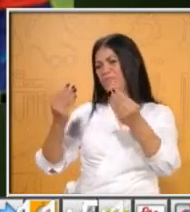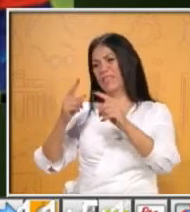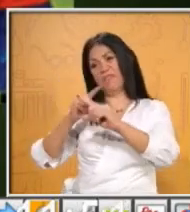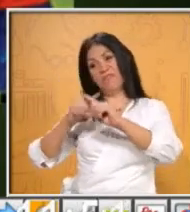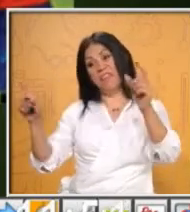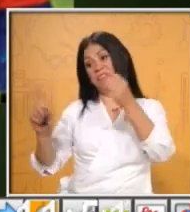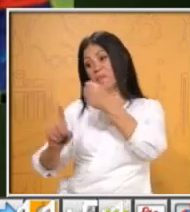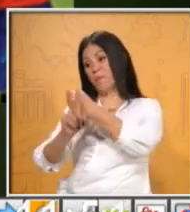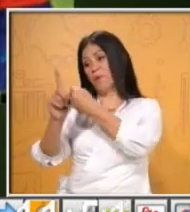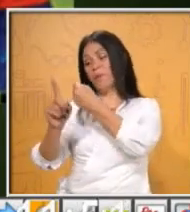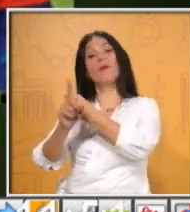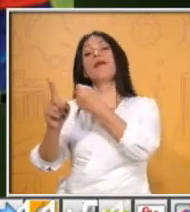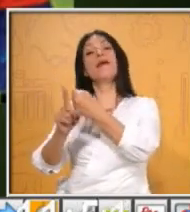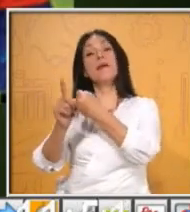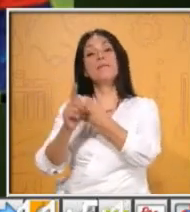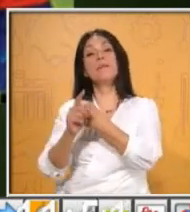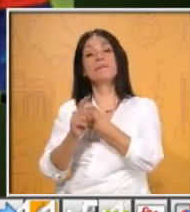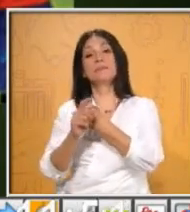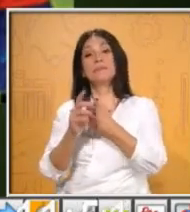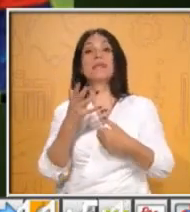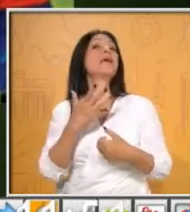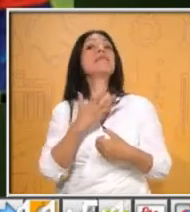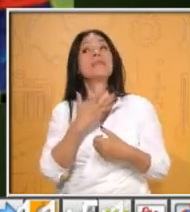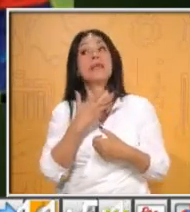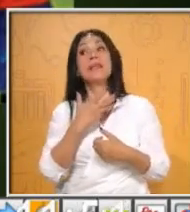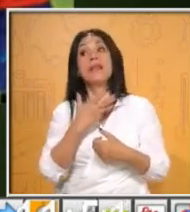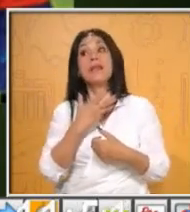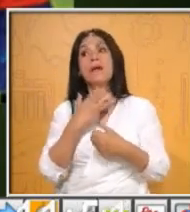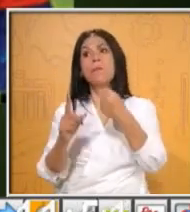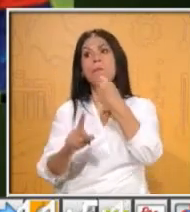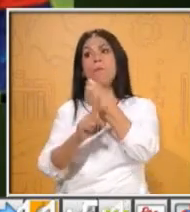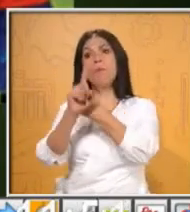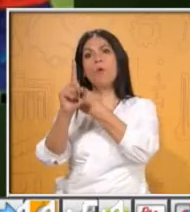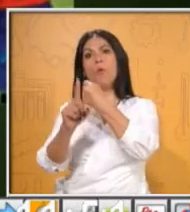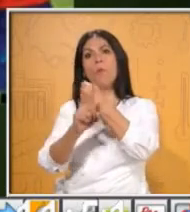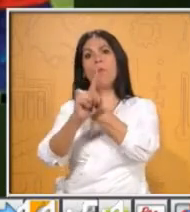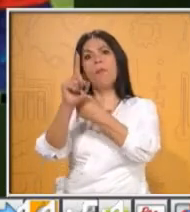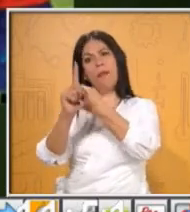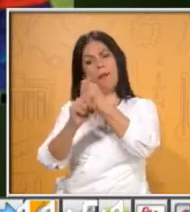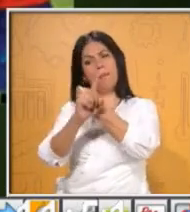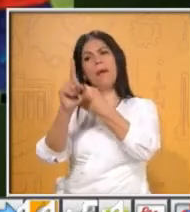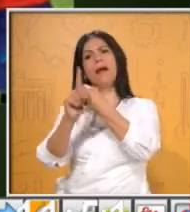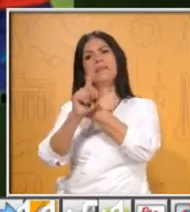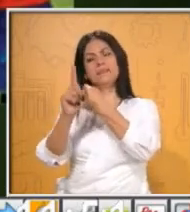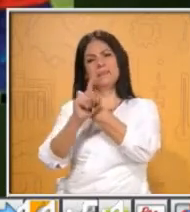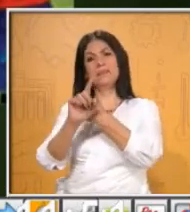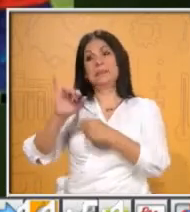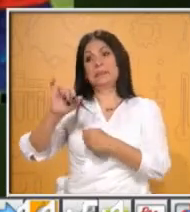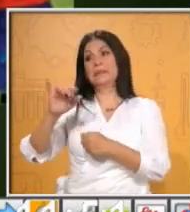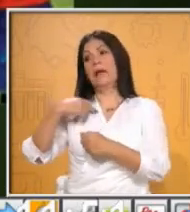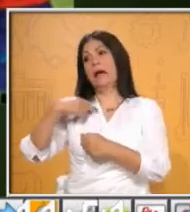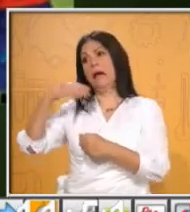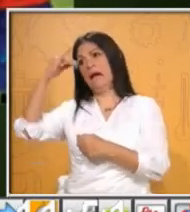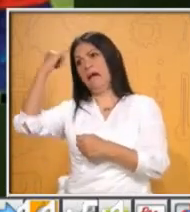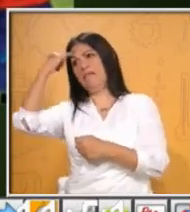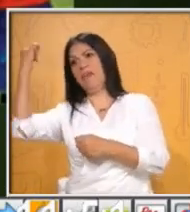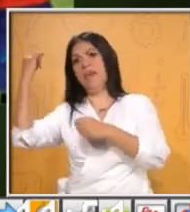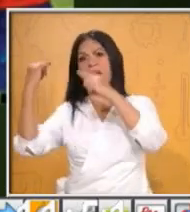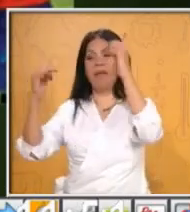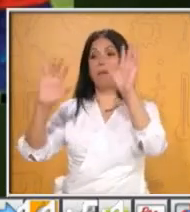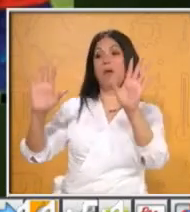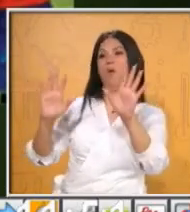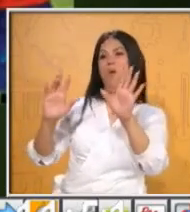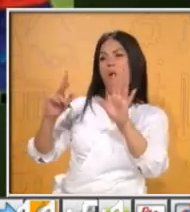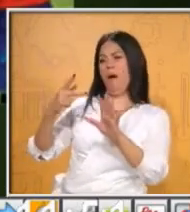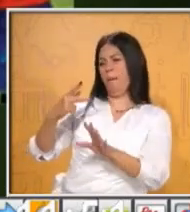puede surgir cuando tenemos diferentes maneras de pensar. Pero una pelea puede llevar a un grado más complejo, a una